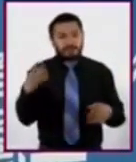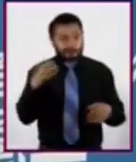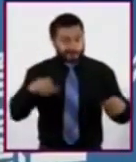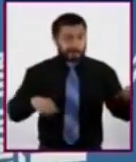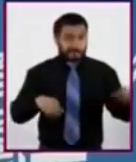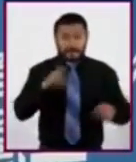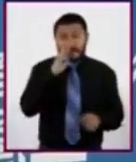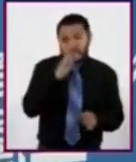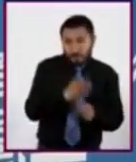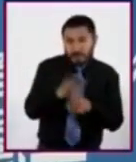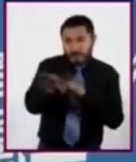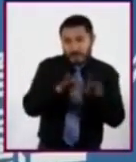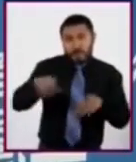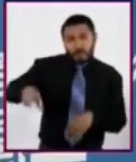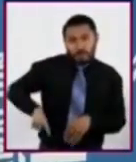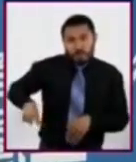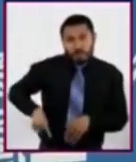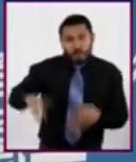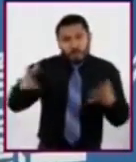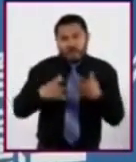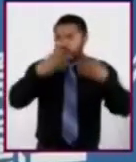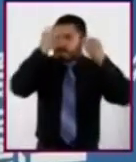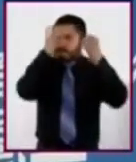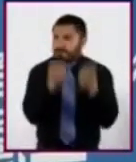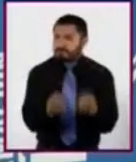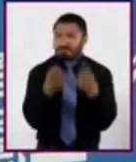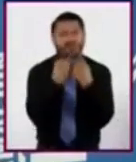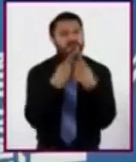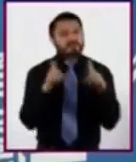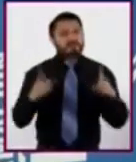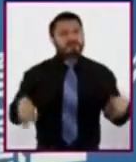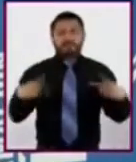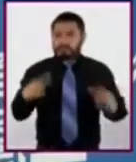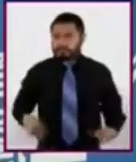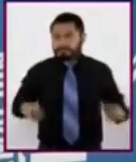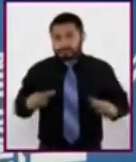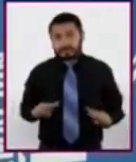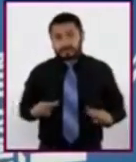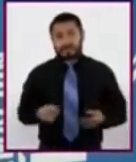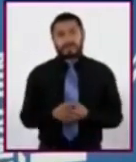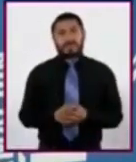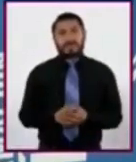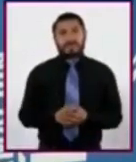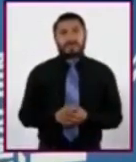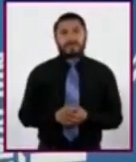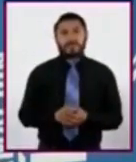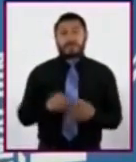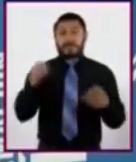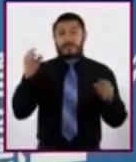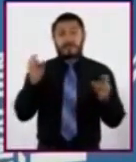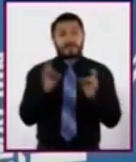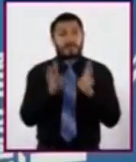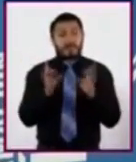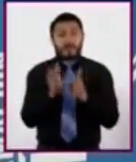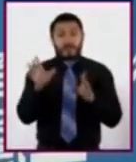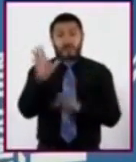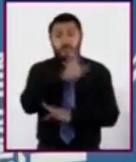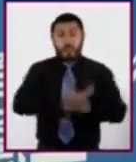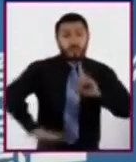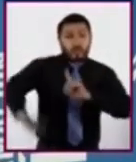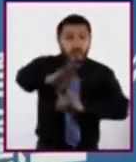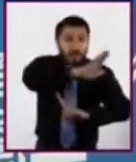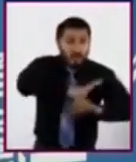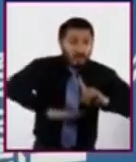que garanticen el desarrollo de las personas, condiciones ambientales y sociales que propicien su